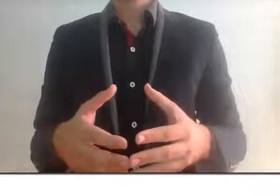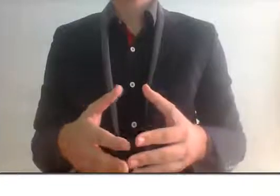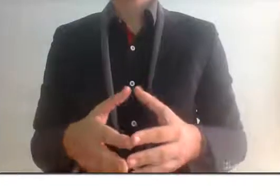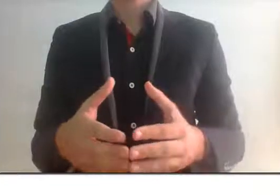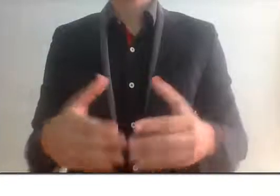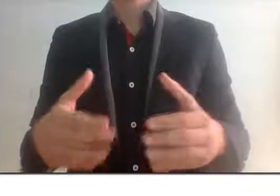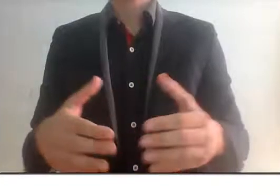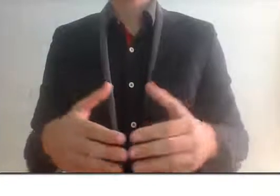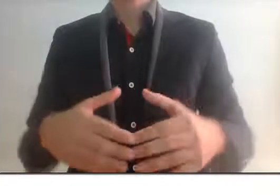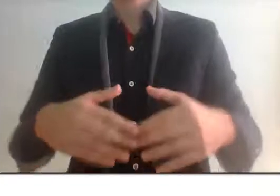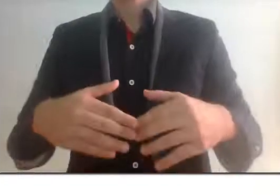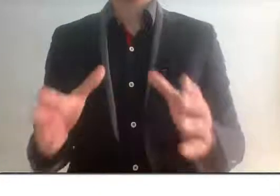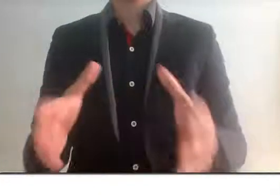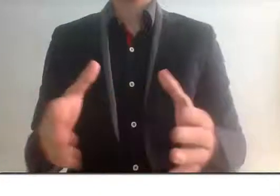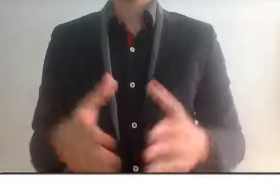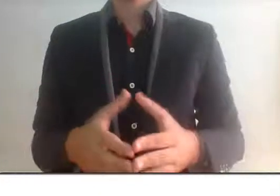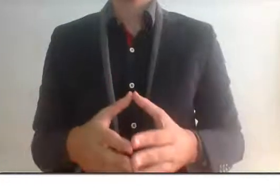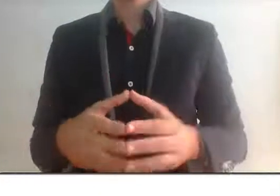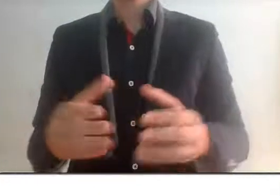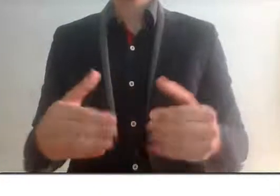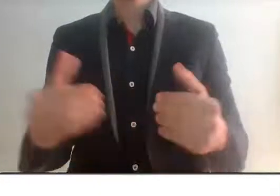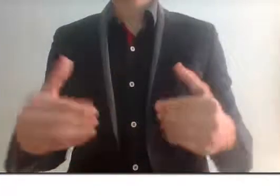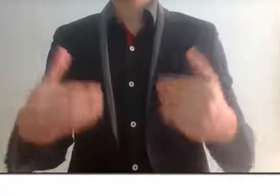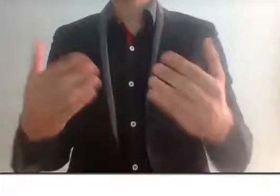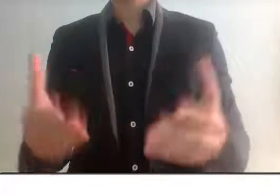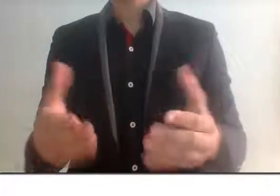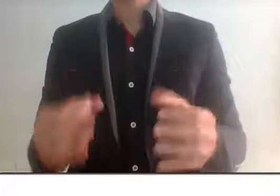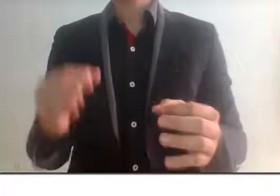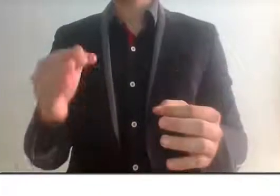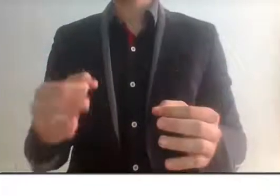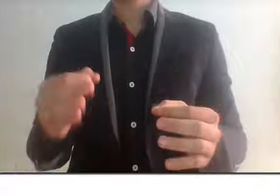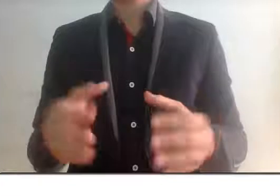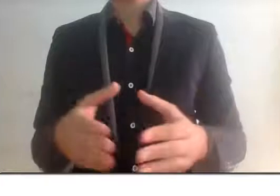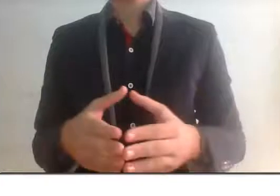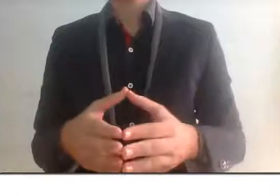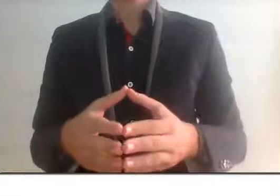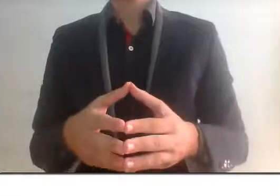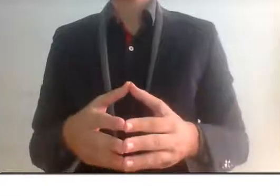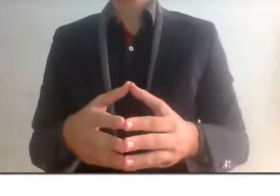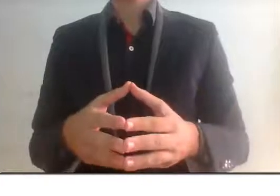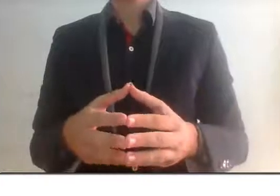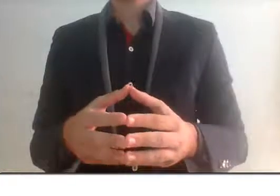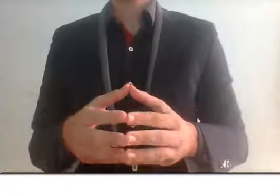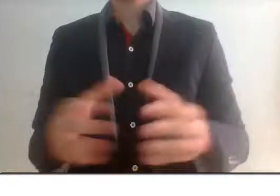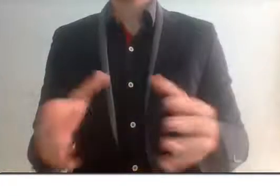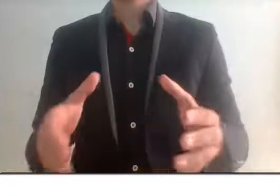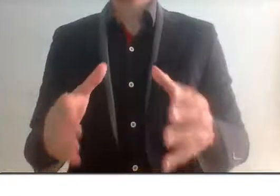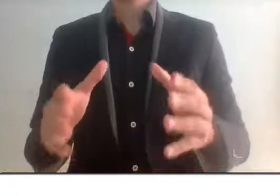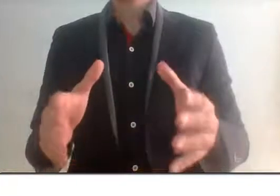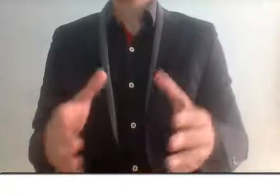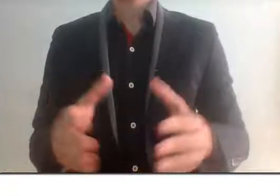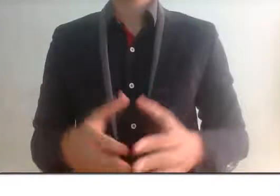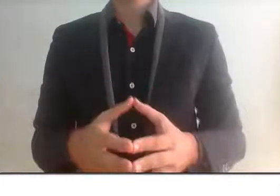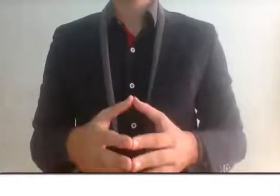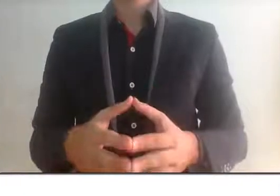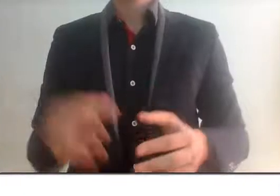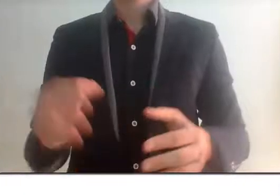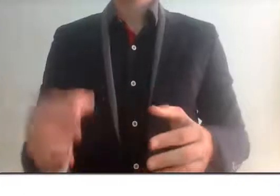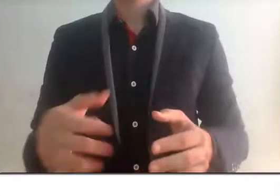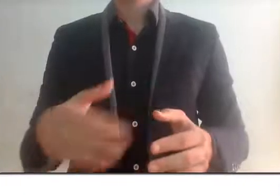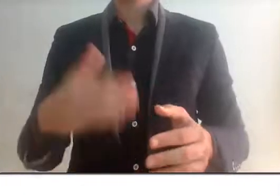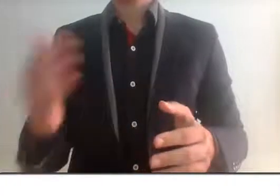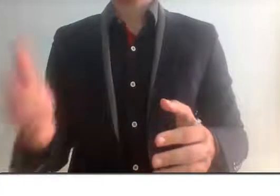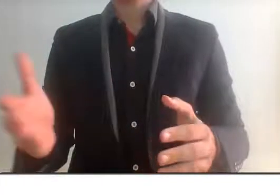ciertas secretarías. Pongo un ejemplo, fue la subsecretaría, perdón, la subsecretaría de la Administración de Minería, no recuerdo muy bien el nombre,